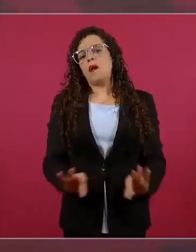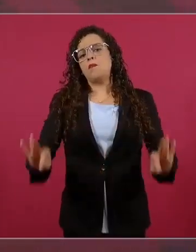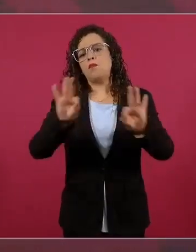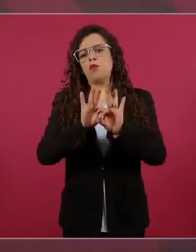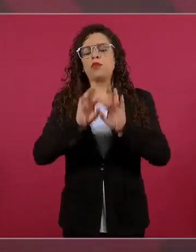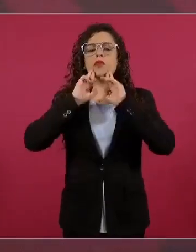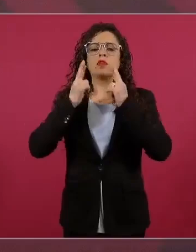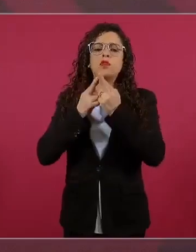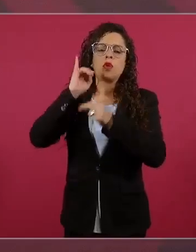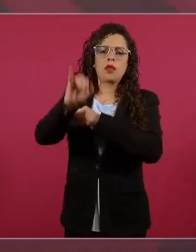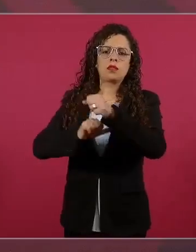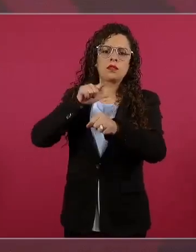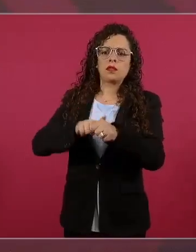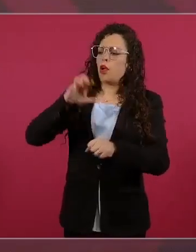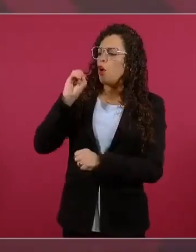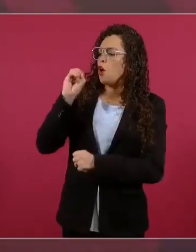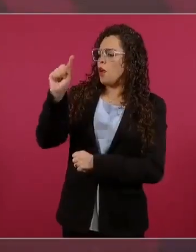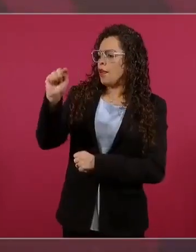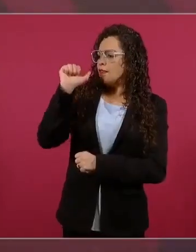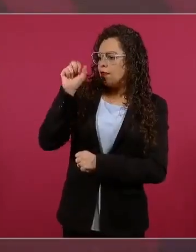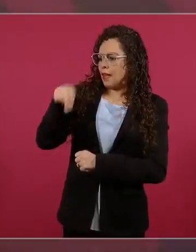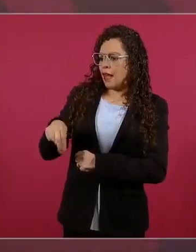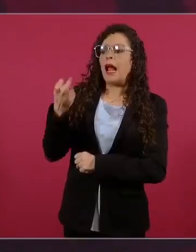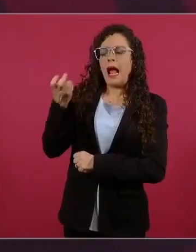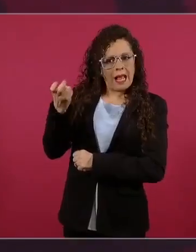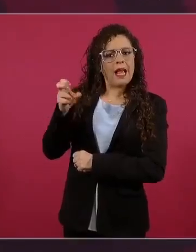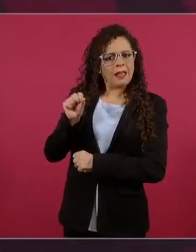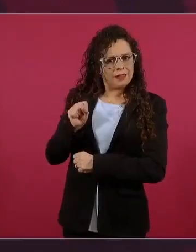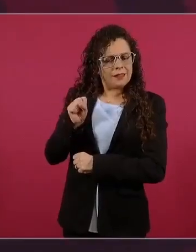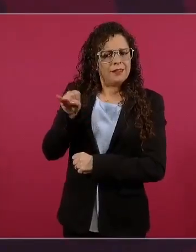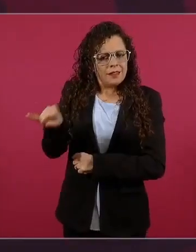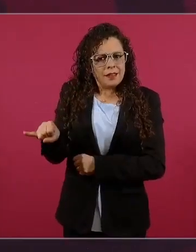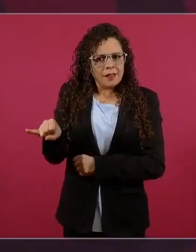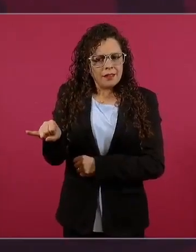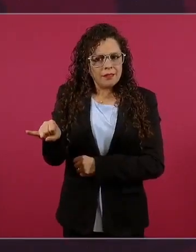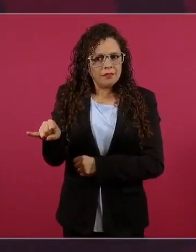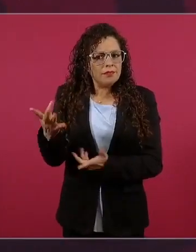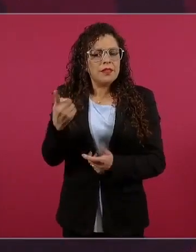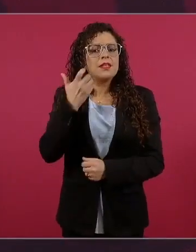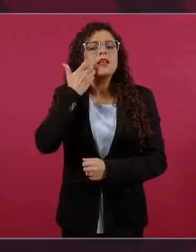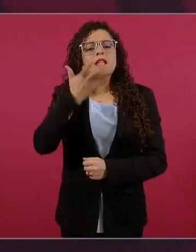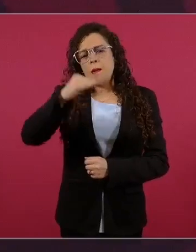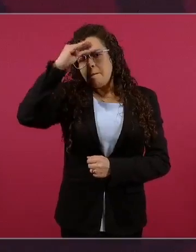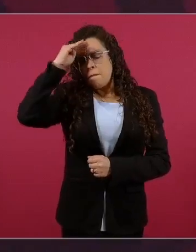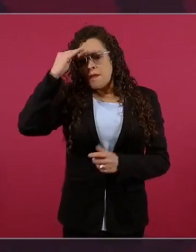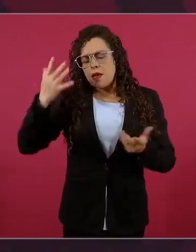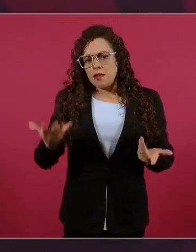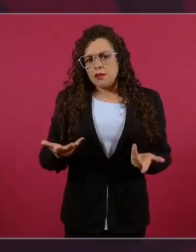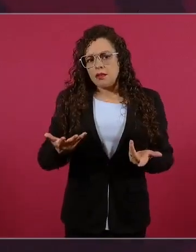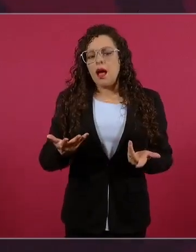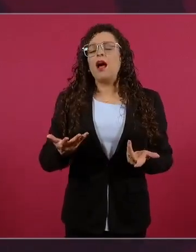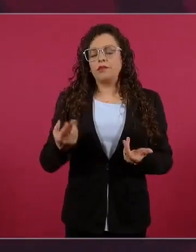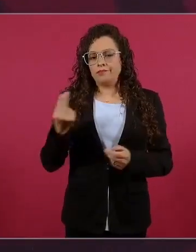para reforzar la política